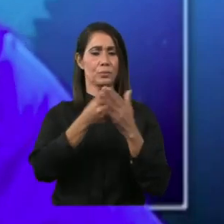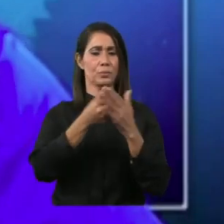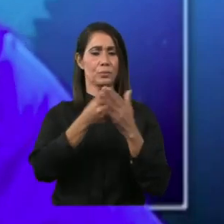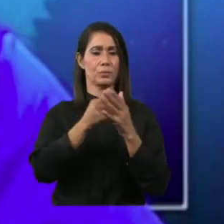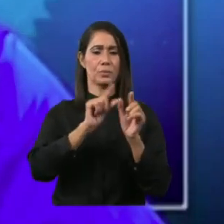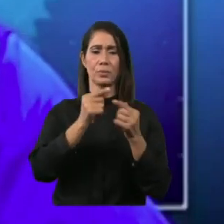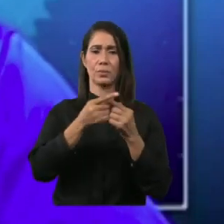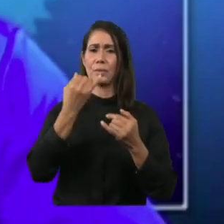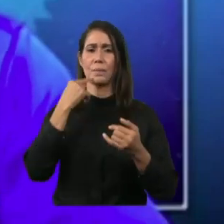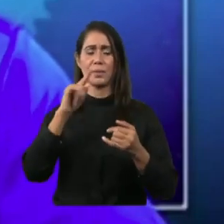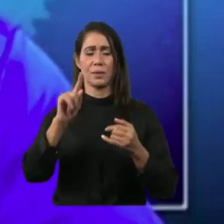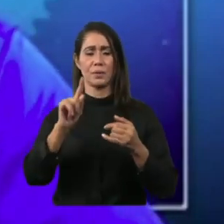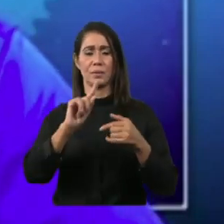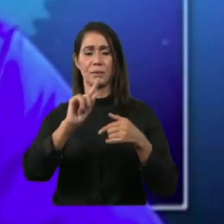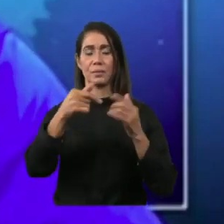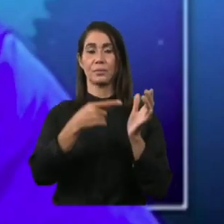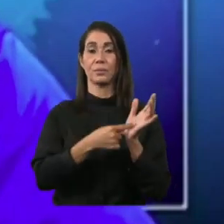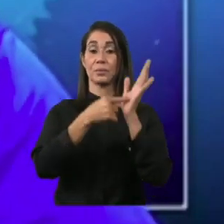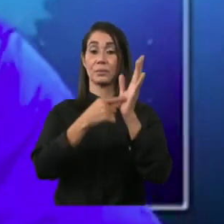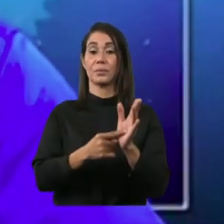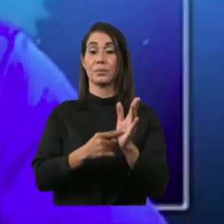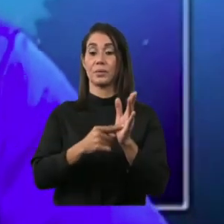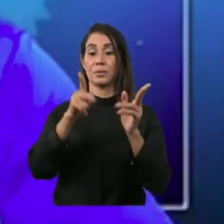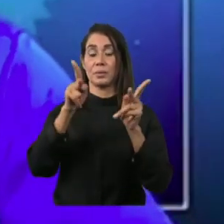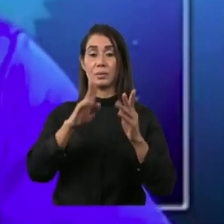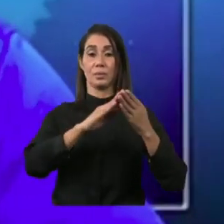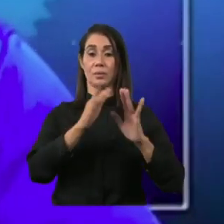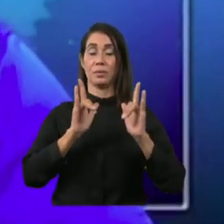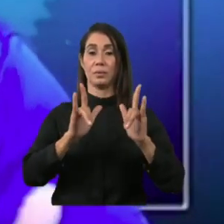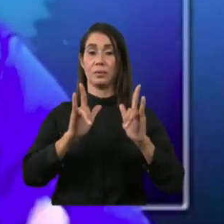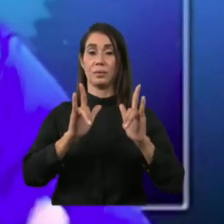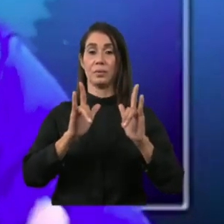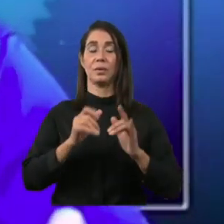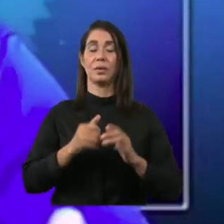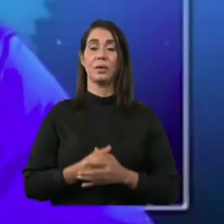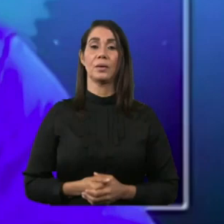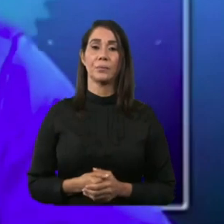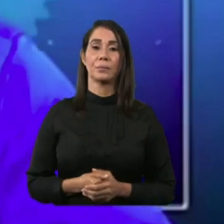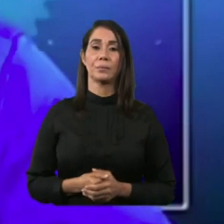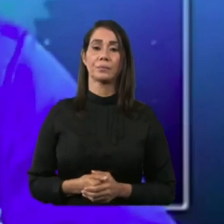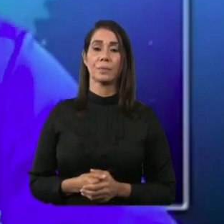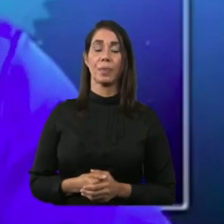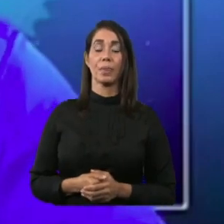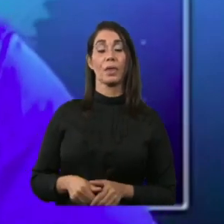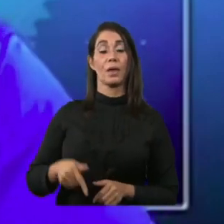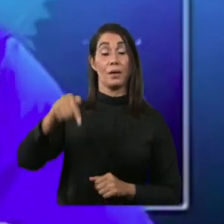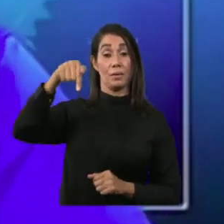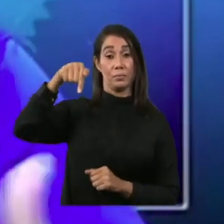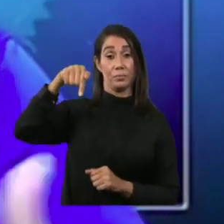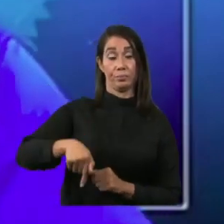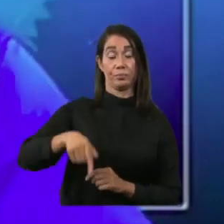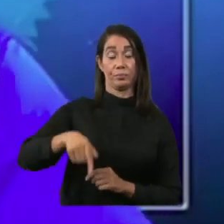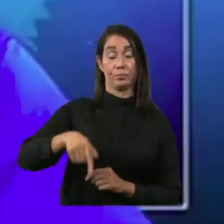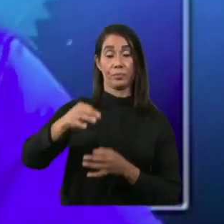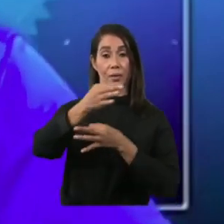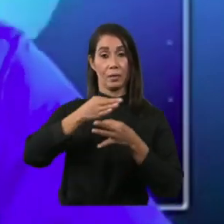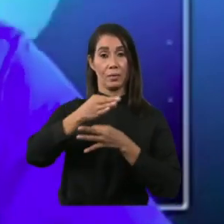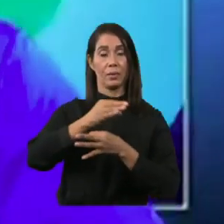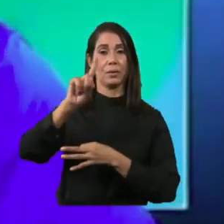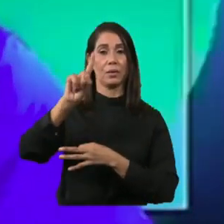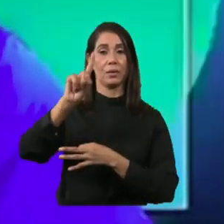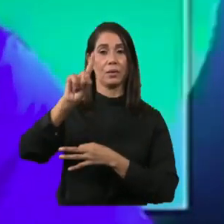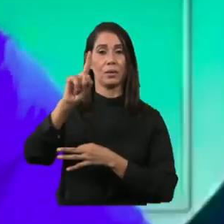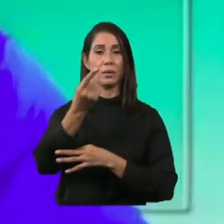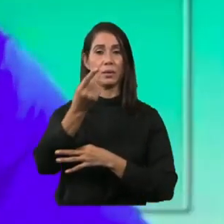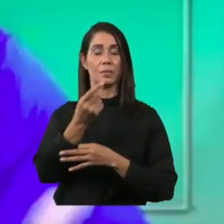prensa y algunos representantes populares y empresarios. Aquí en San Francisco Maconís, desde el primero de marzo que tuve la